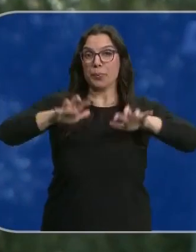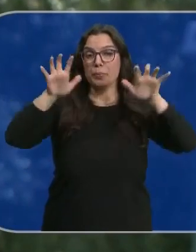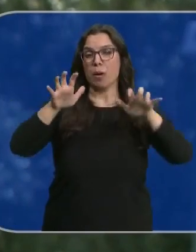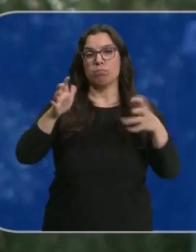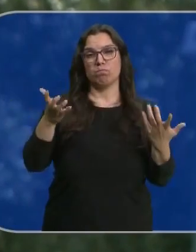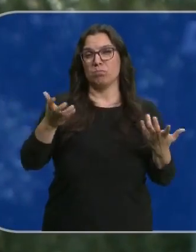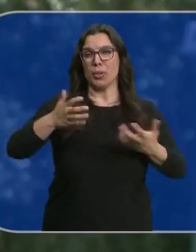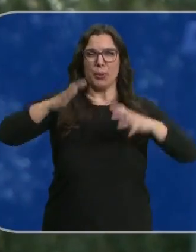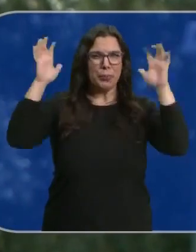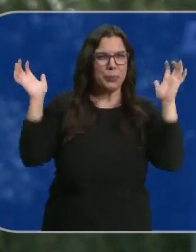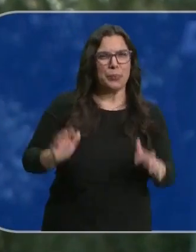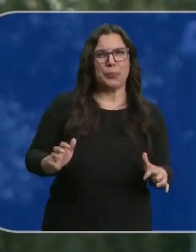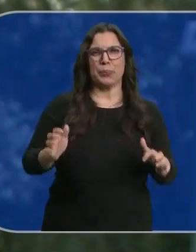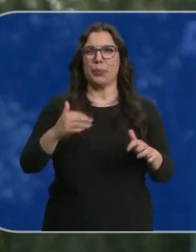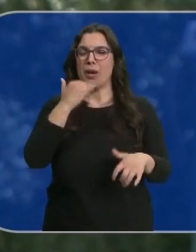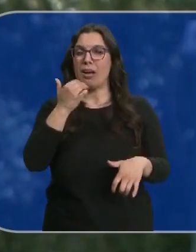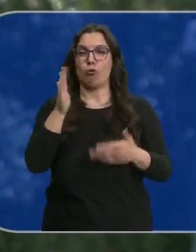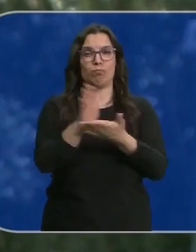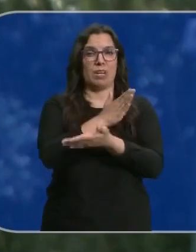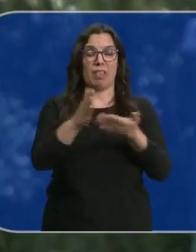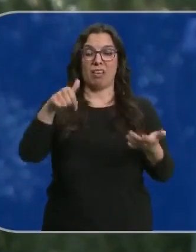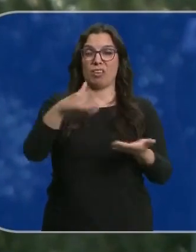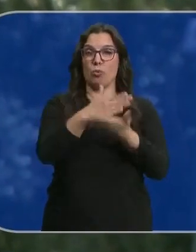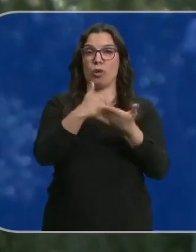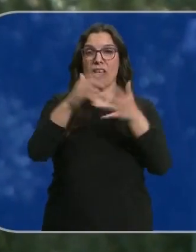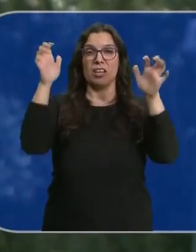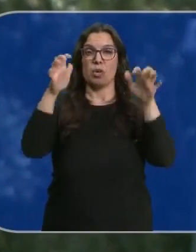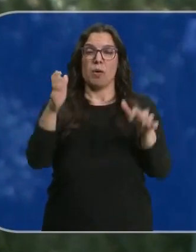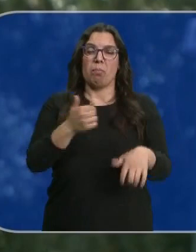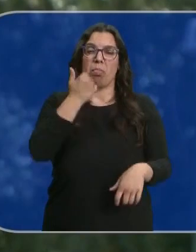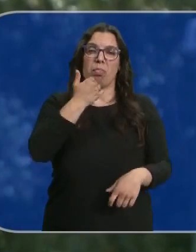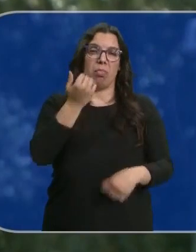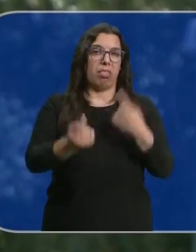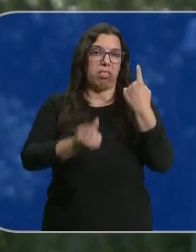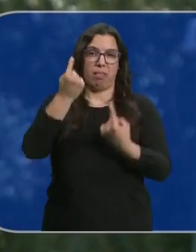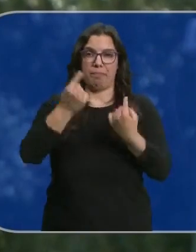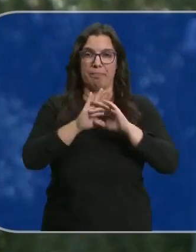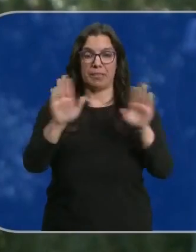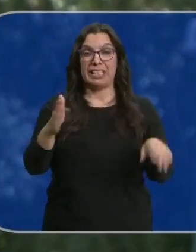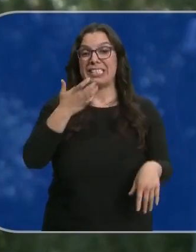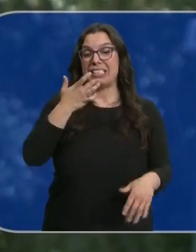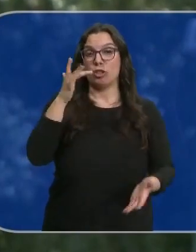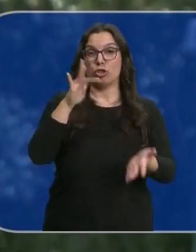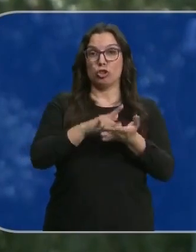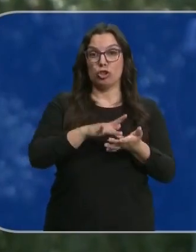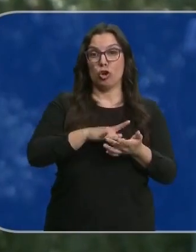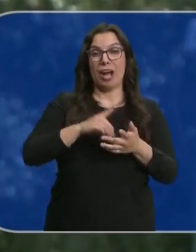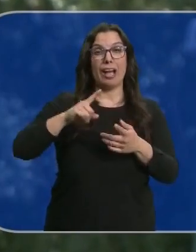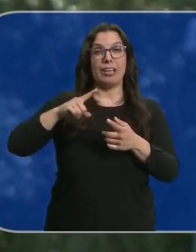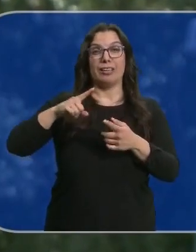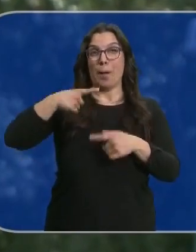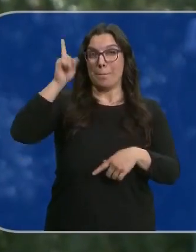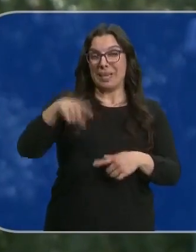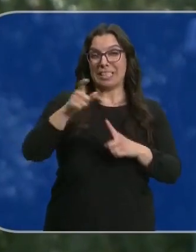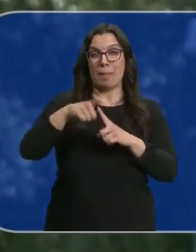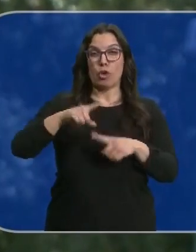no se esperan ni grandes borrascas ni danas, por lo que la lluvia en nuestra comunidad pasará de manera muy discreta. Si lloviera durante todos estos días